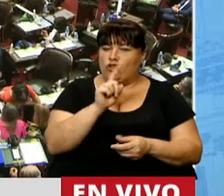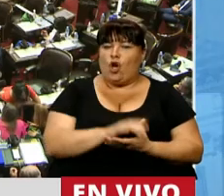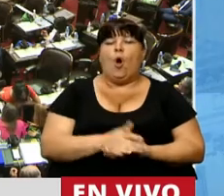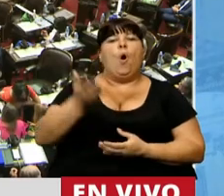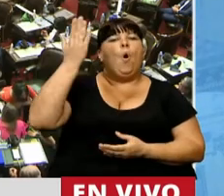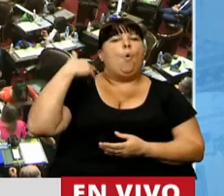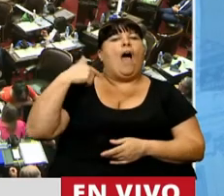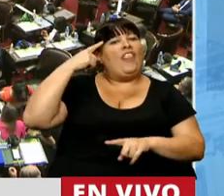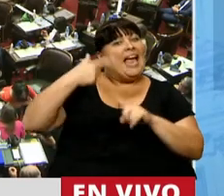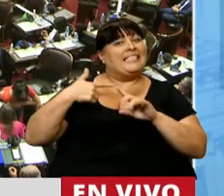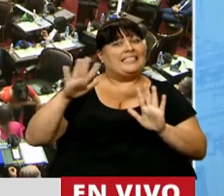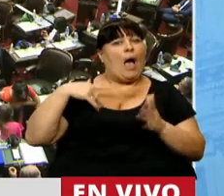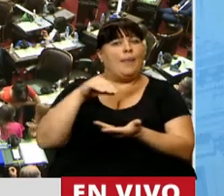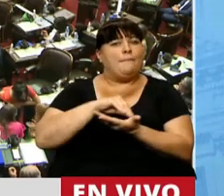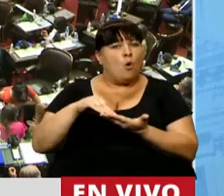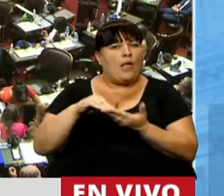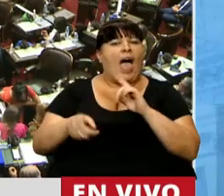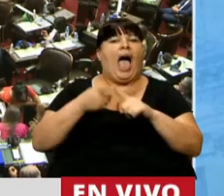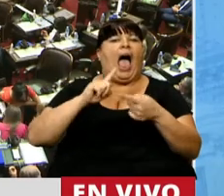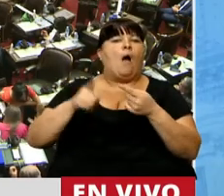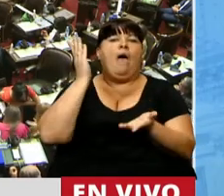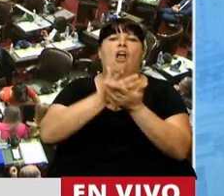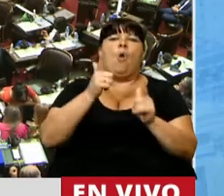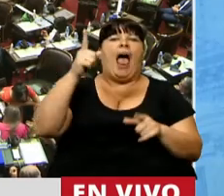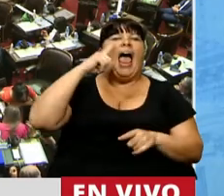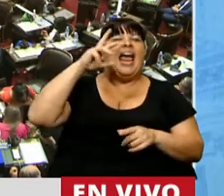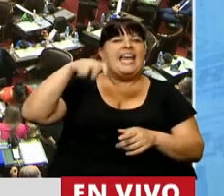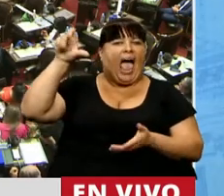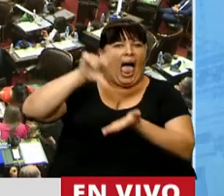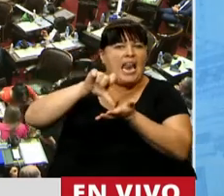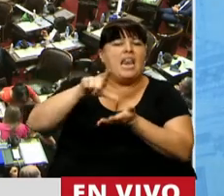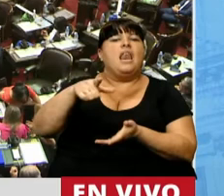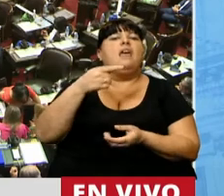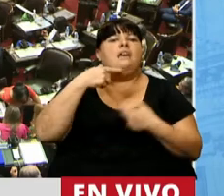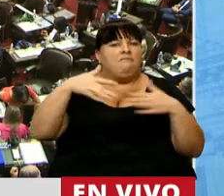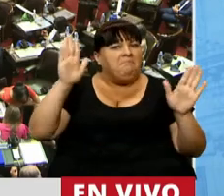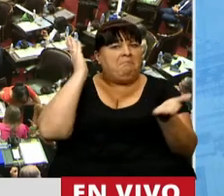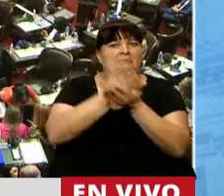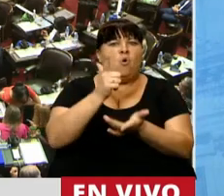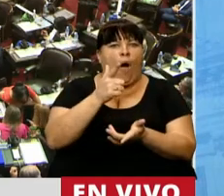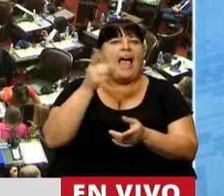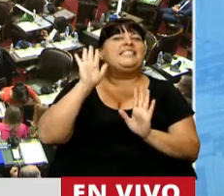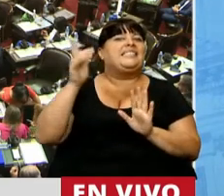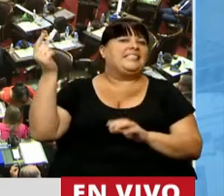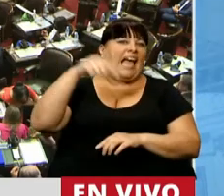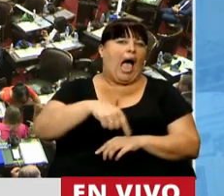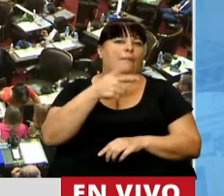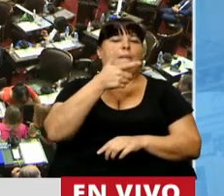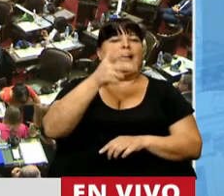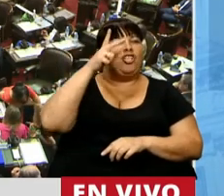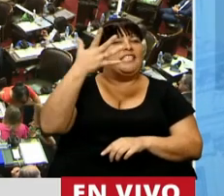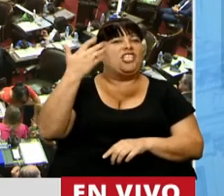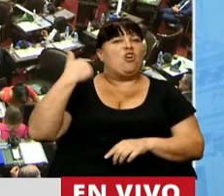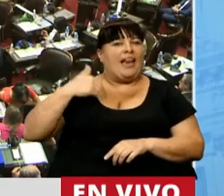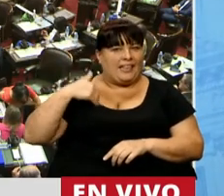cuando fui diputado, el pacto de impunidad con Irán, consagrando la impunidad de quienes vinieron a matar a 85